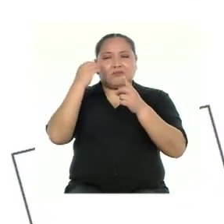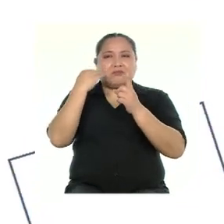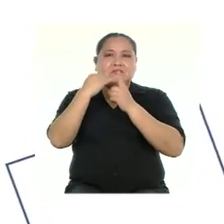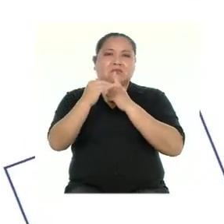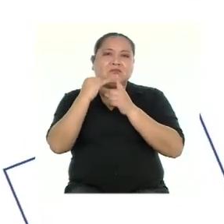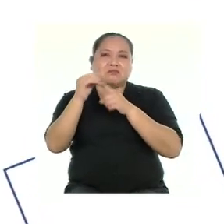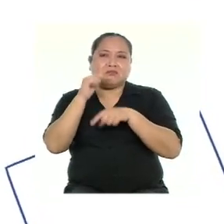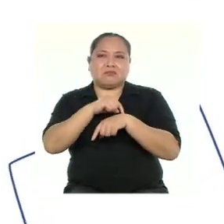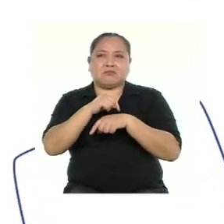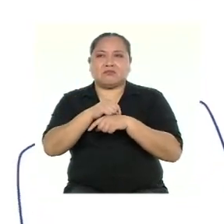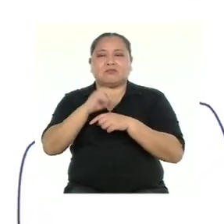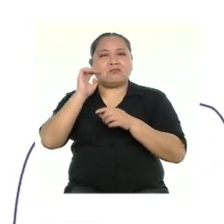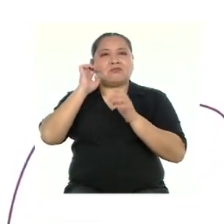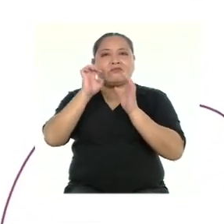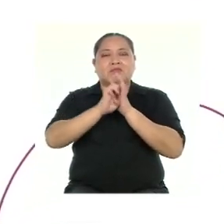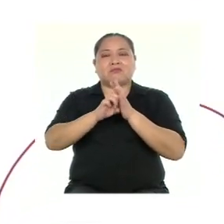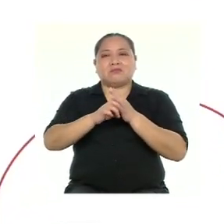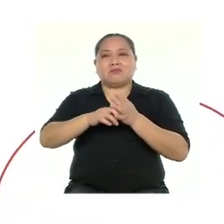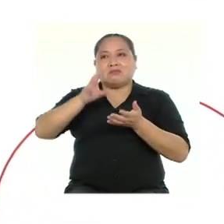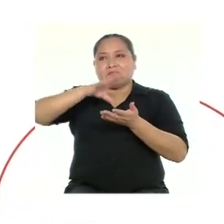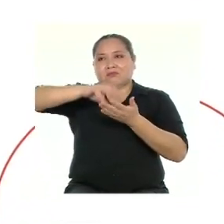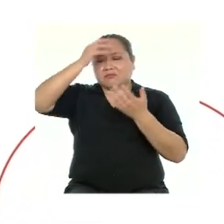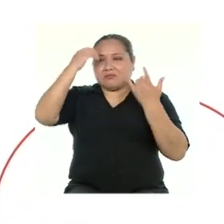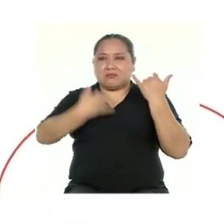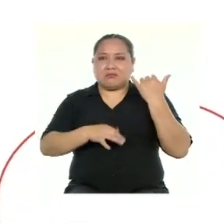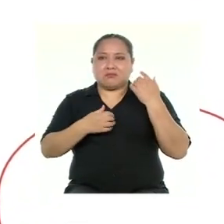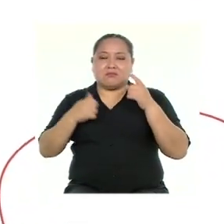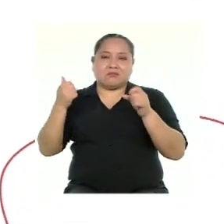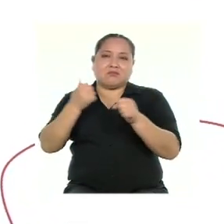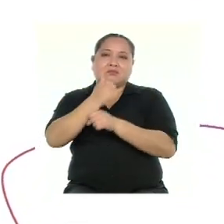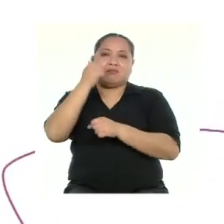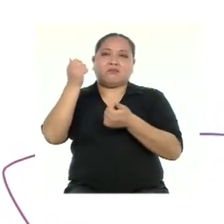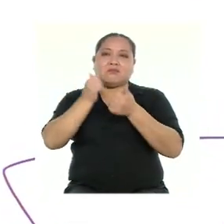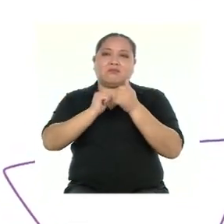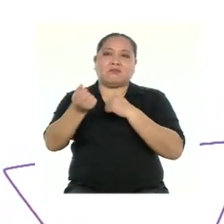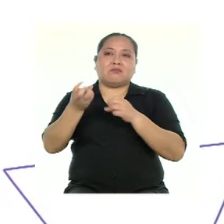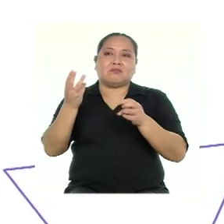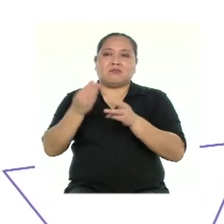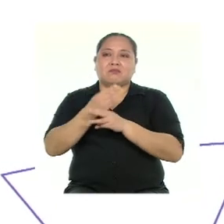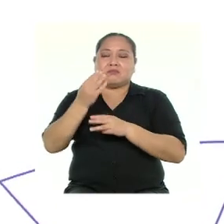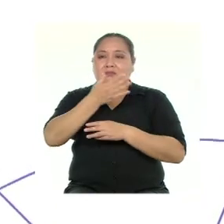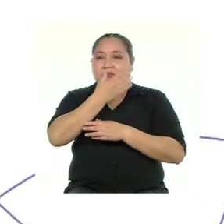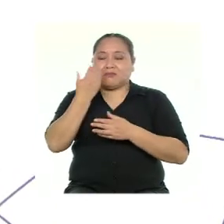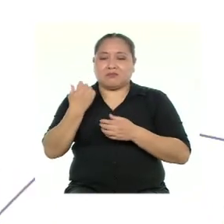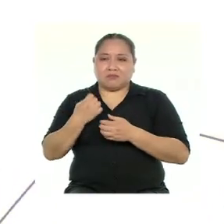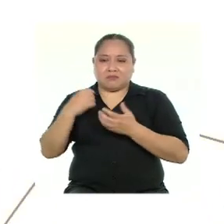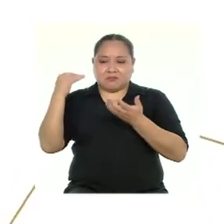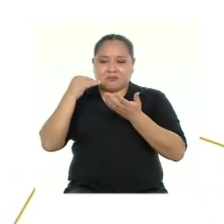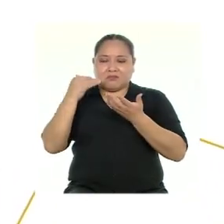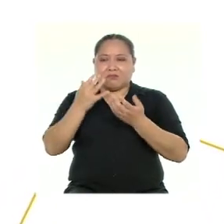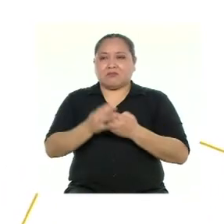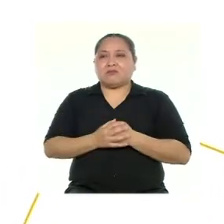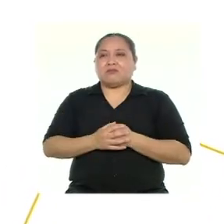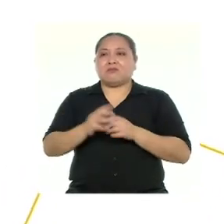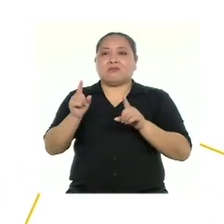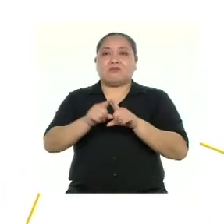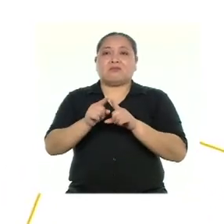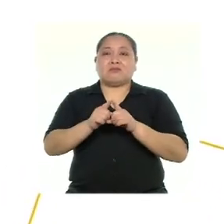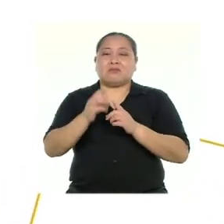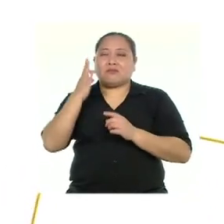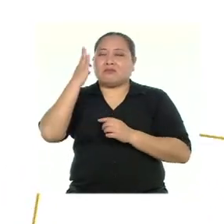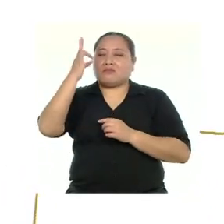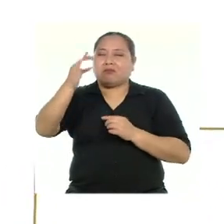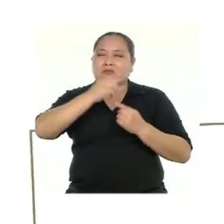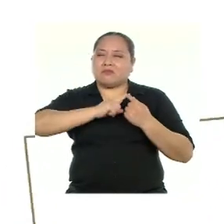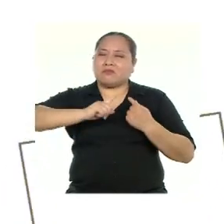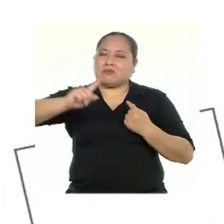puede ser aprender a tocar guitarra ganar el concurso de matemática o mejorar el rendimiento escolar También están las metas a largo